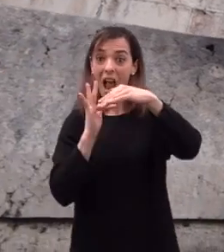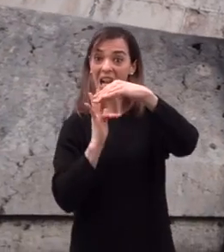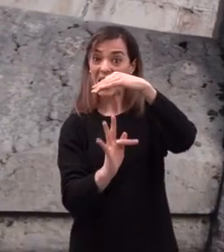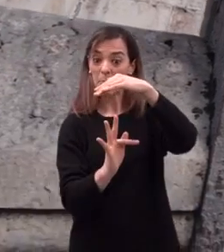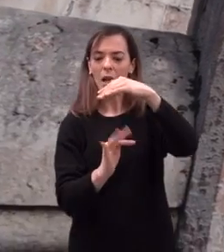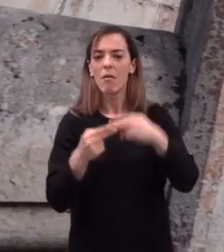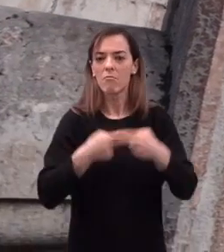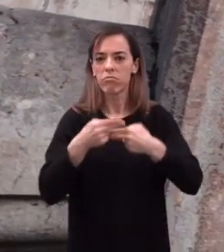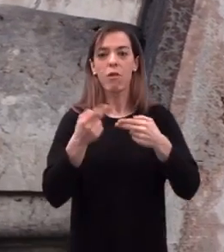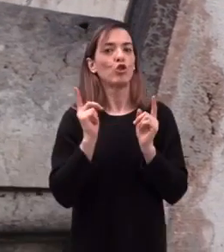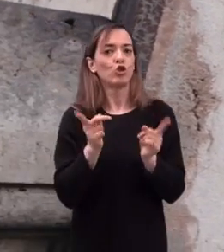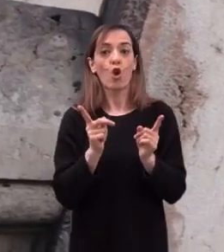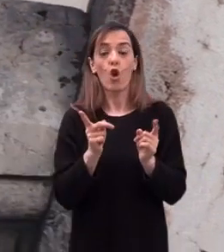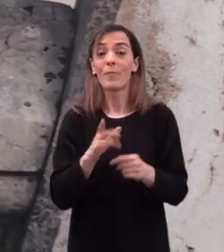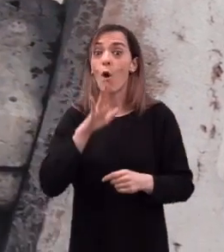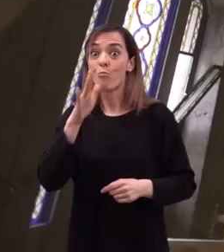la cripta,